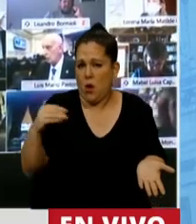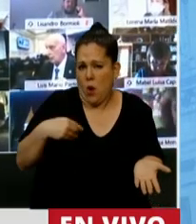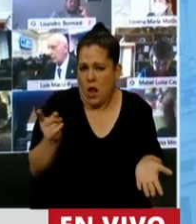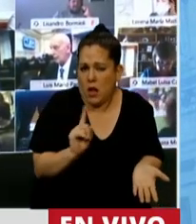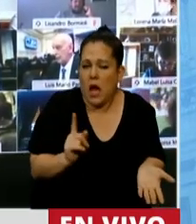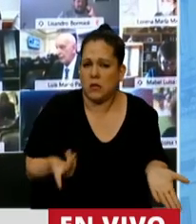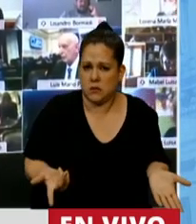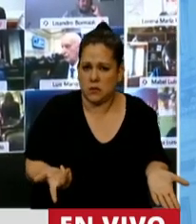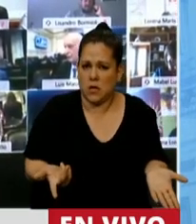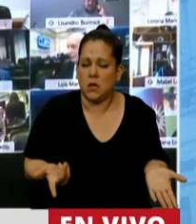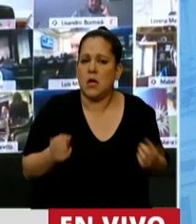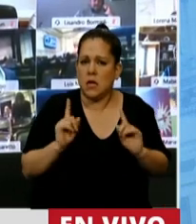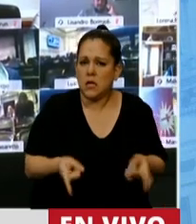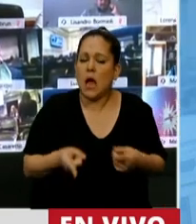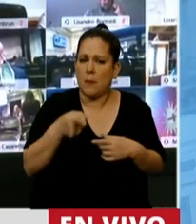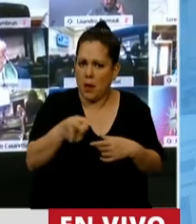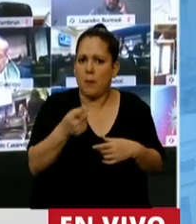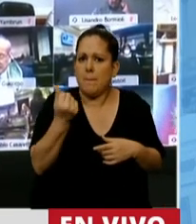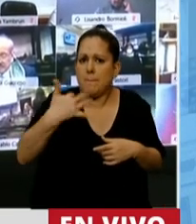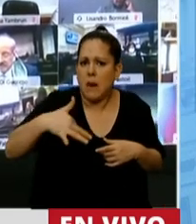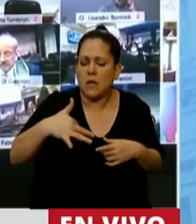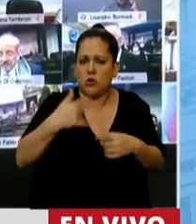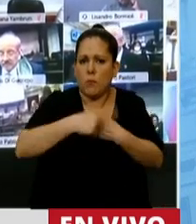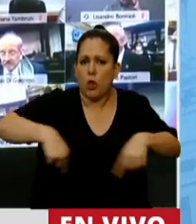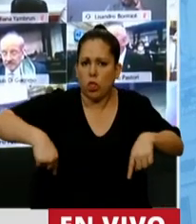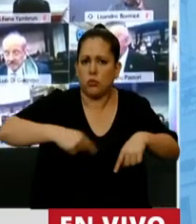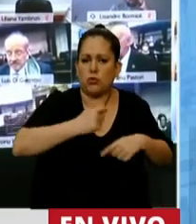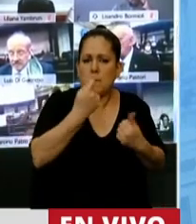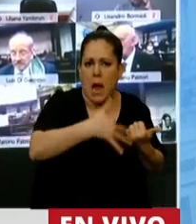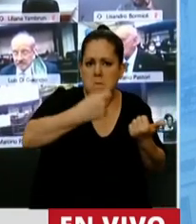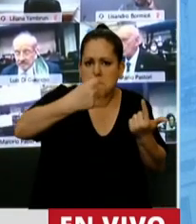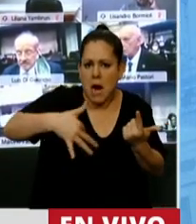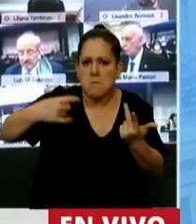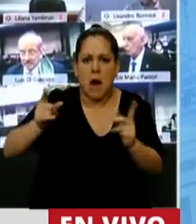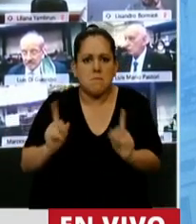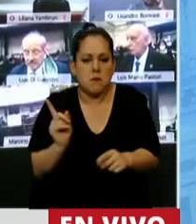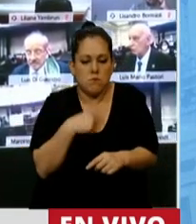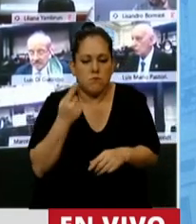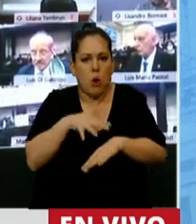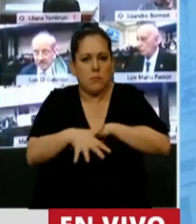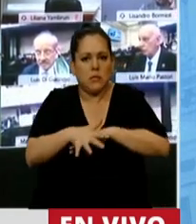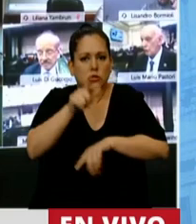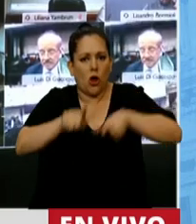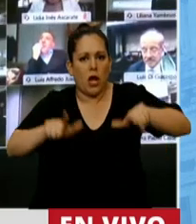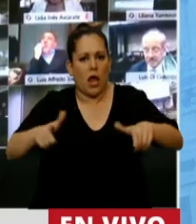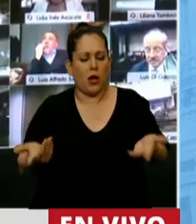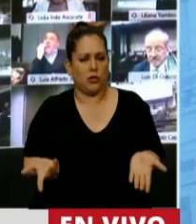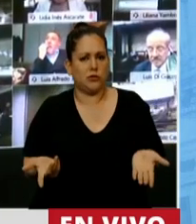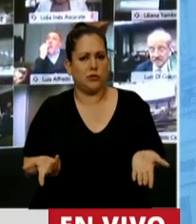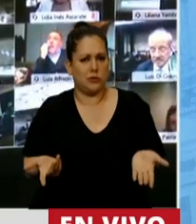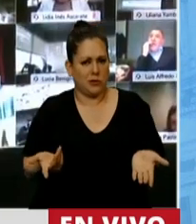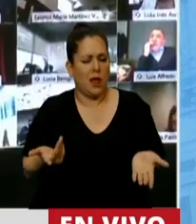eleva considerablemente el precio de los productos que consumimos los misioneros, que además tiene que ser